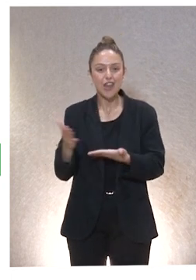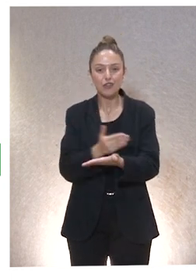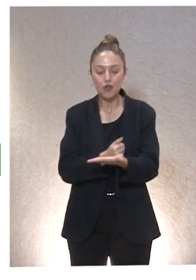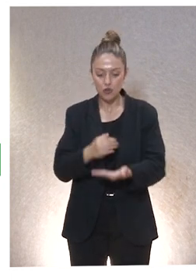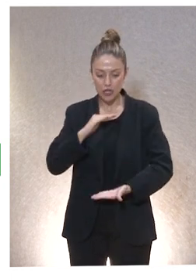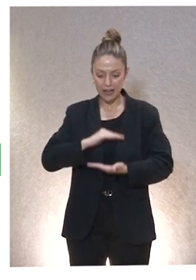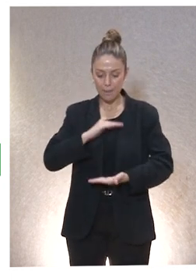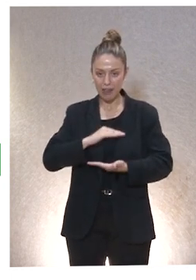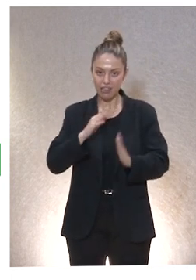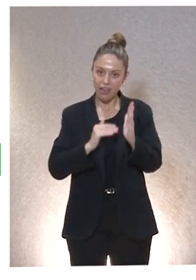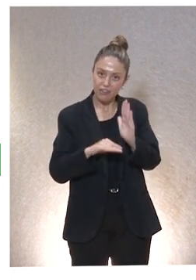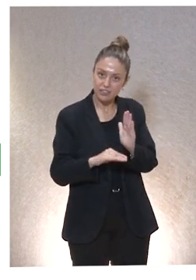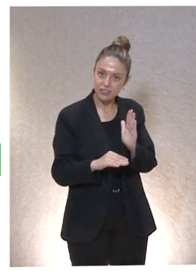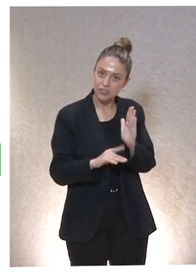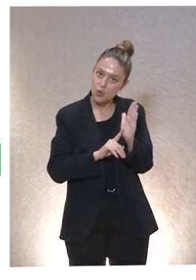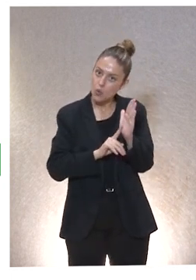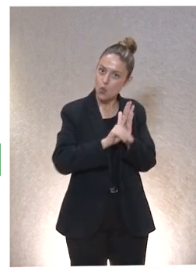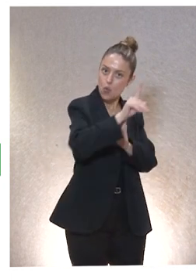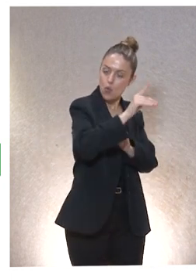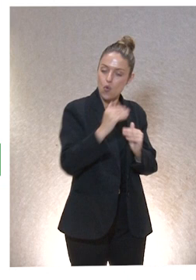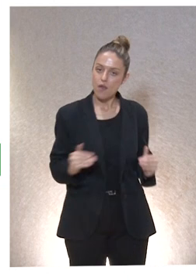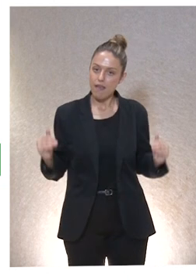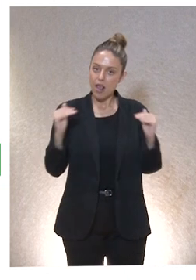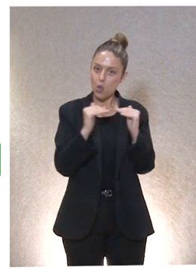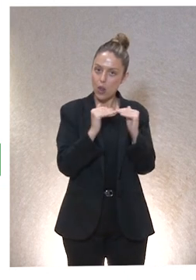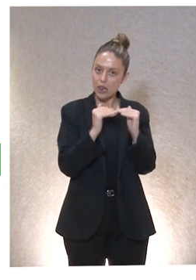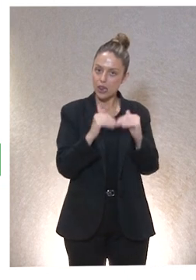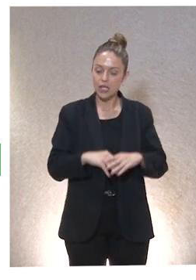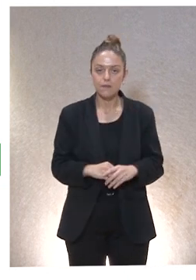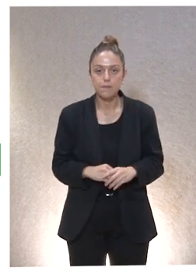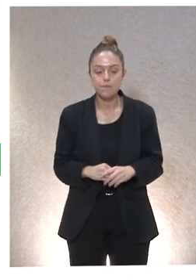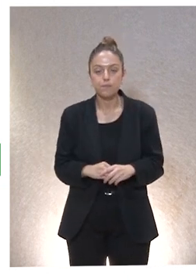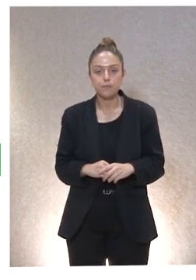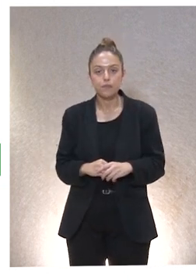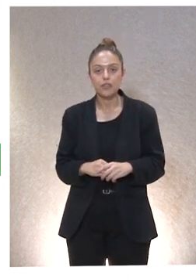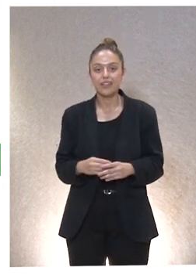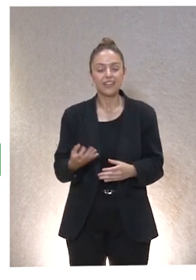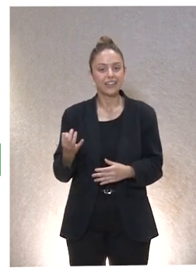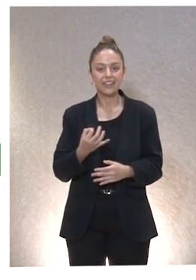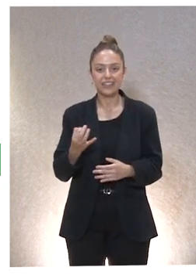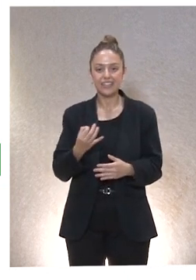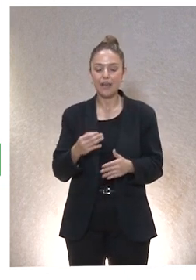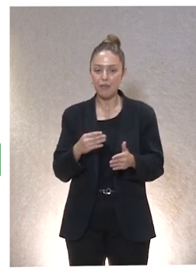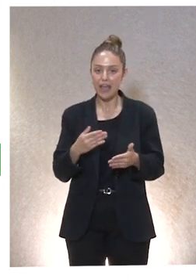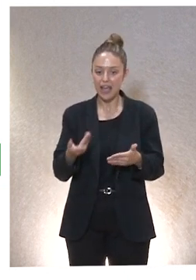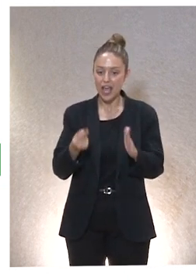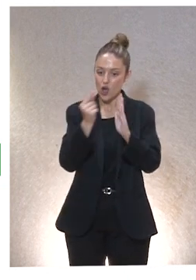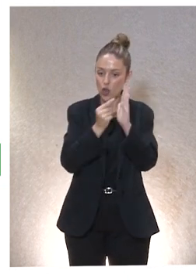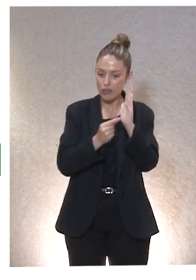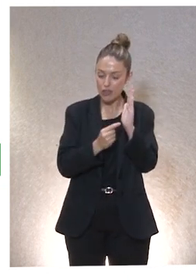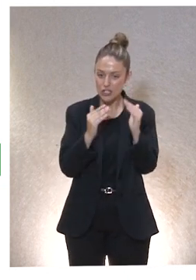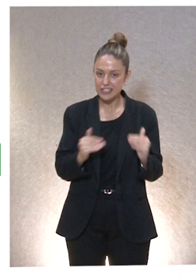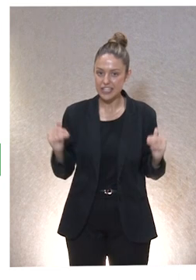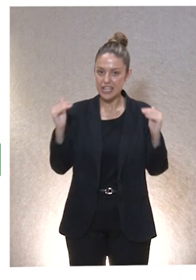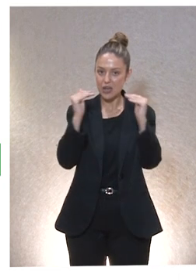nuestras capacidades y esas capacidades no vienen desarrolladas porque sí, hay que desarrollarlas en condiciones de igualdad.